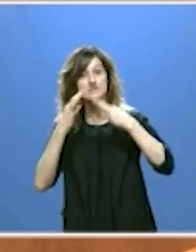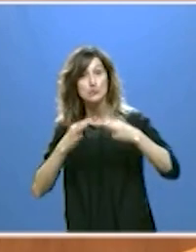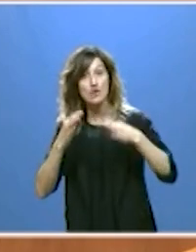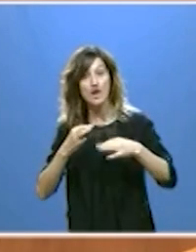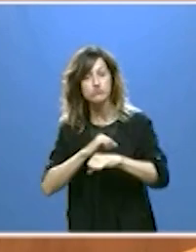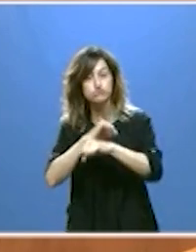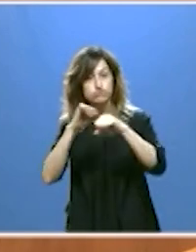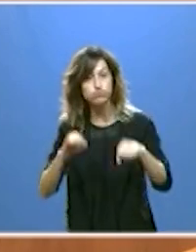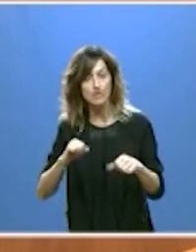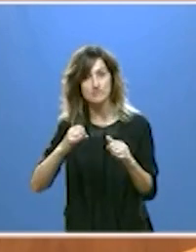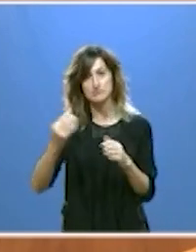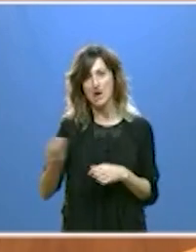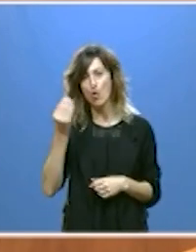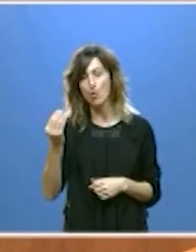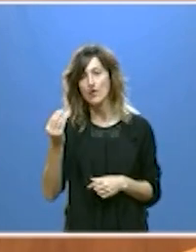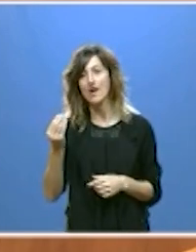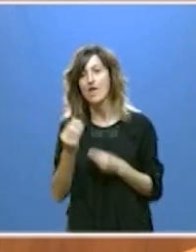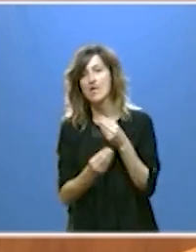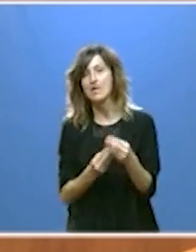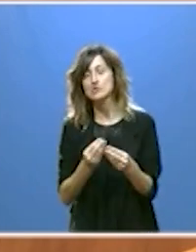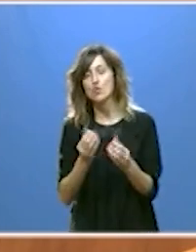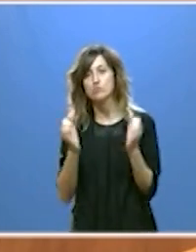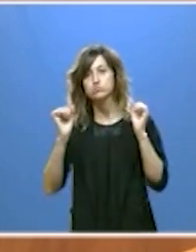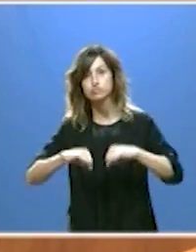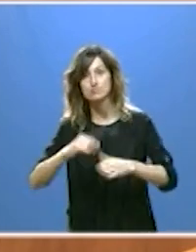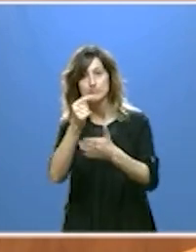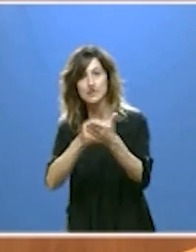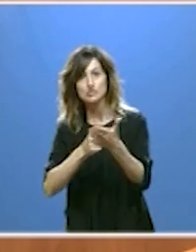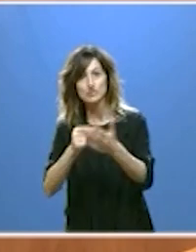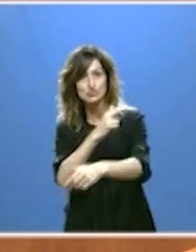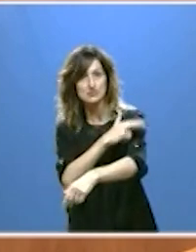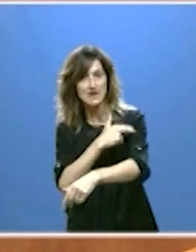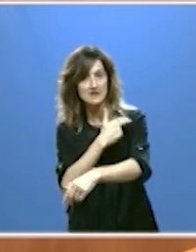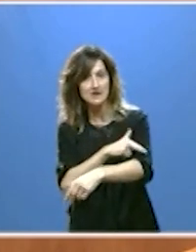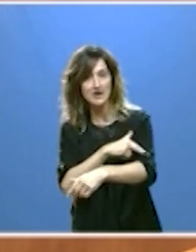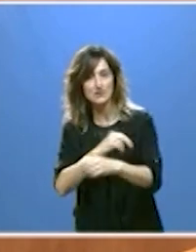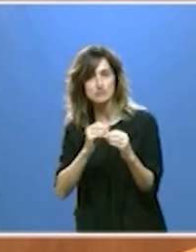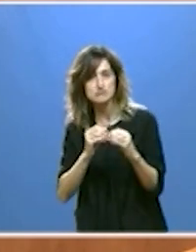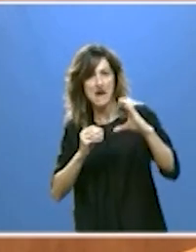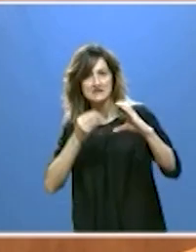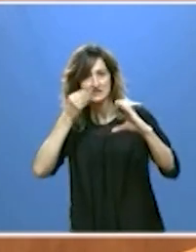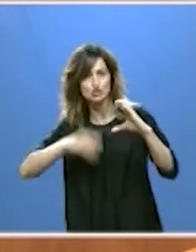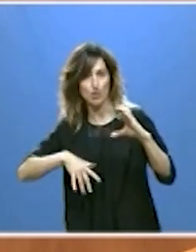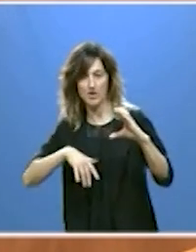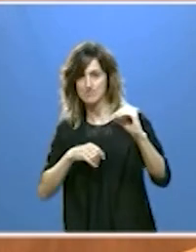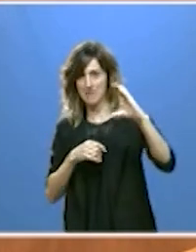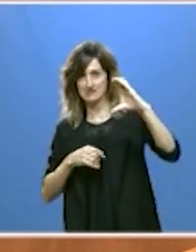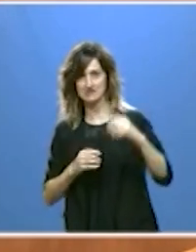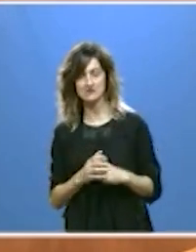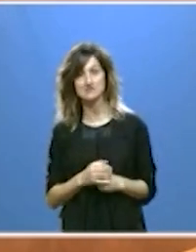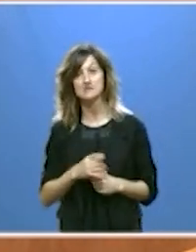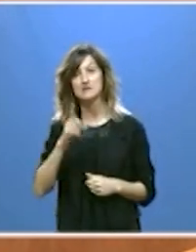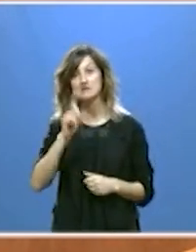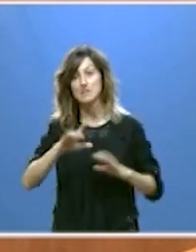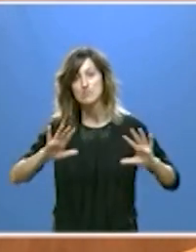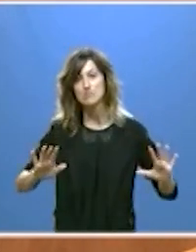consolidación y mejora hemos aprobado el presupuesto sanitario más alto de la historia. También estamos